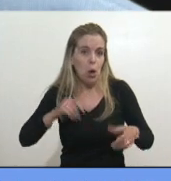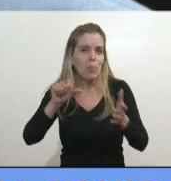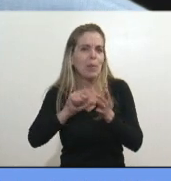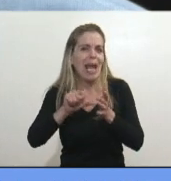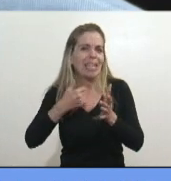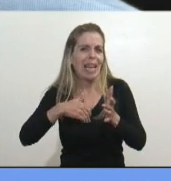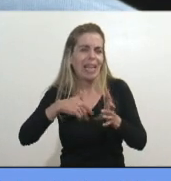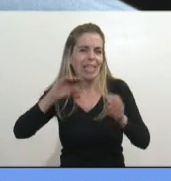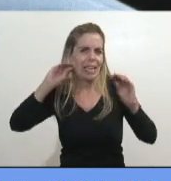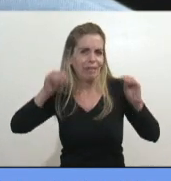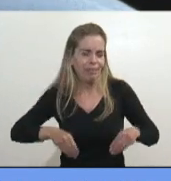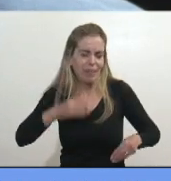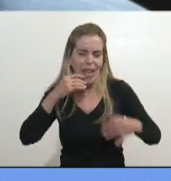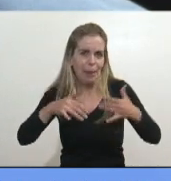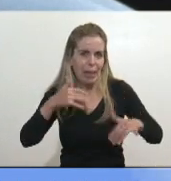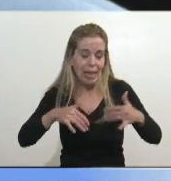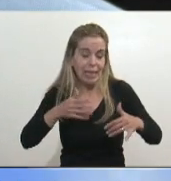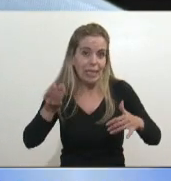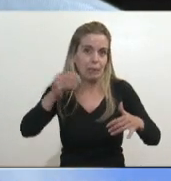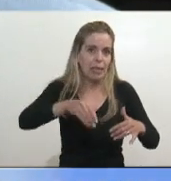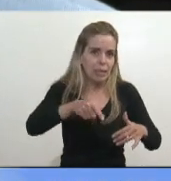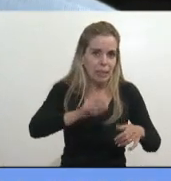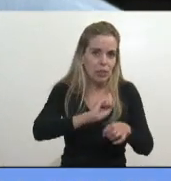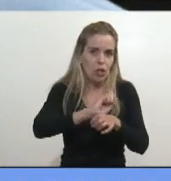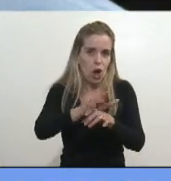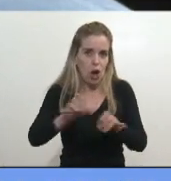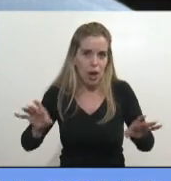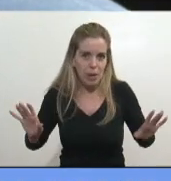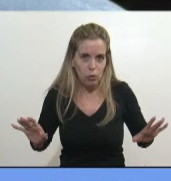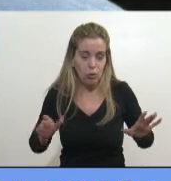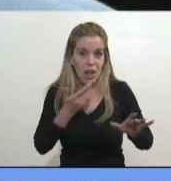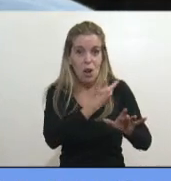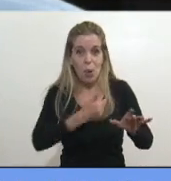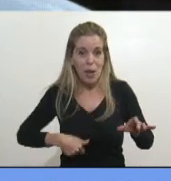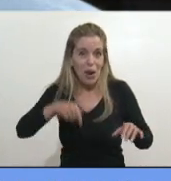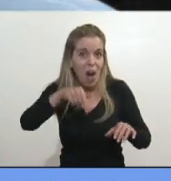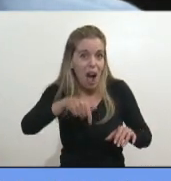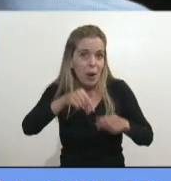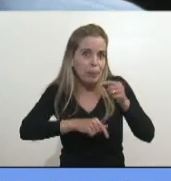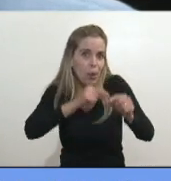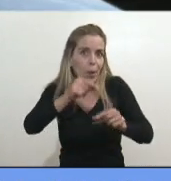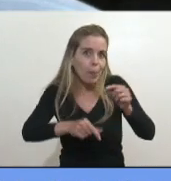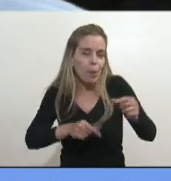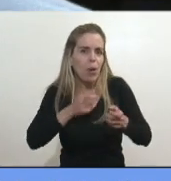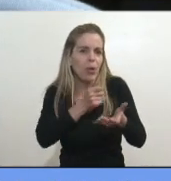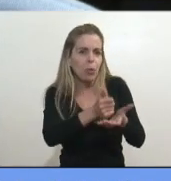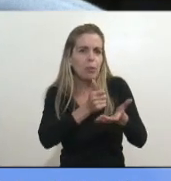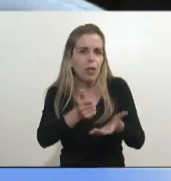emergencia total, se sumó esta emergencia, el gobierno está haciendo malabares, IFE, ATP,